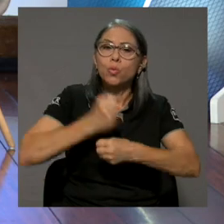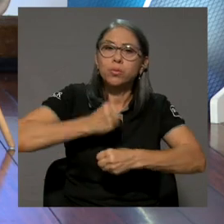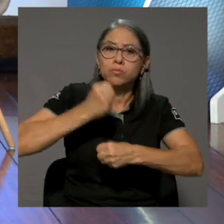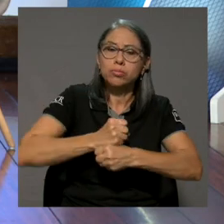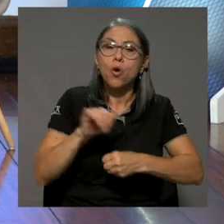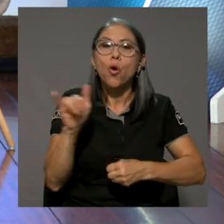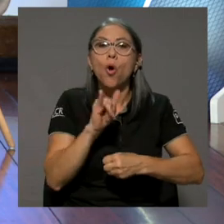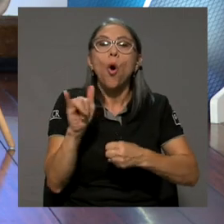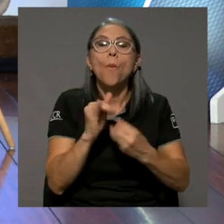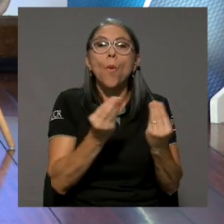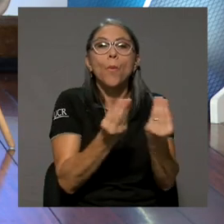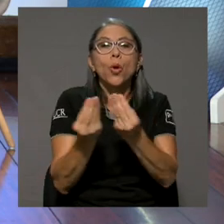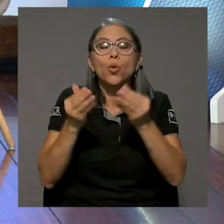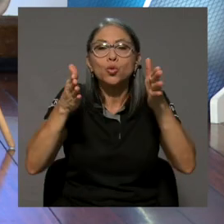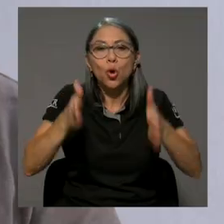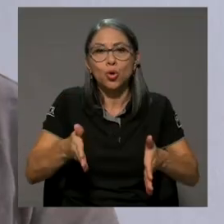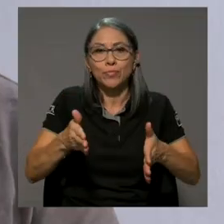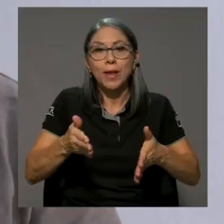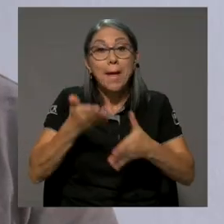productor.